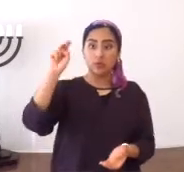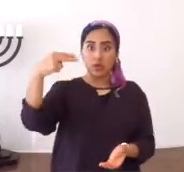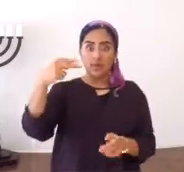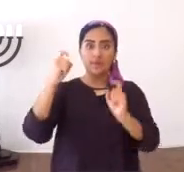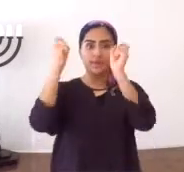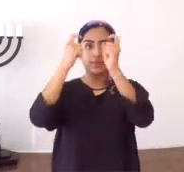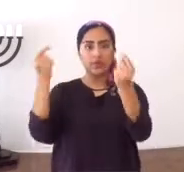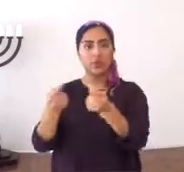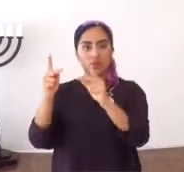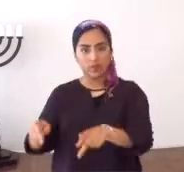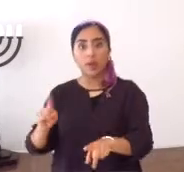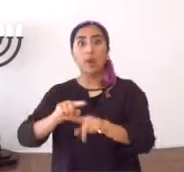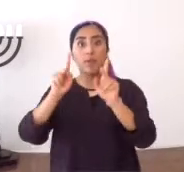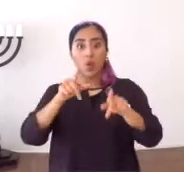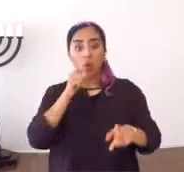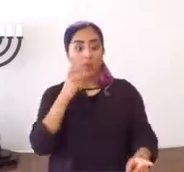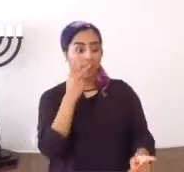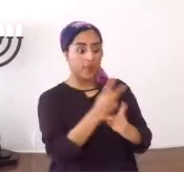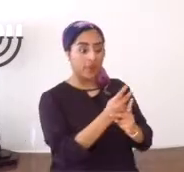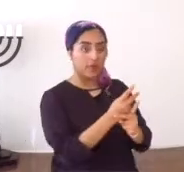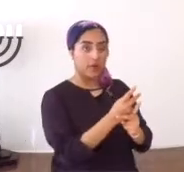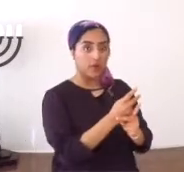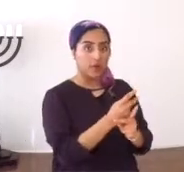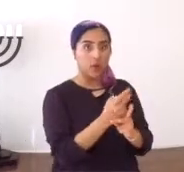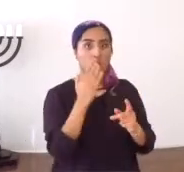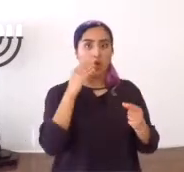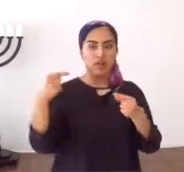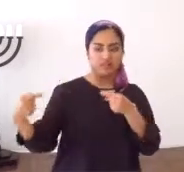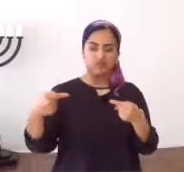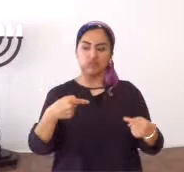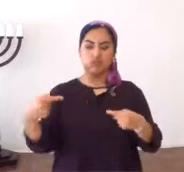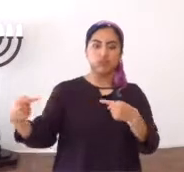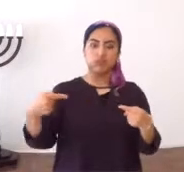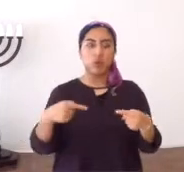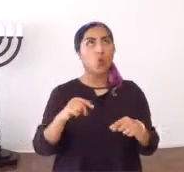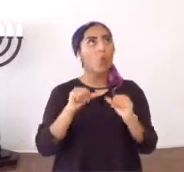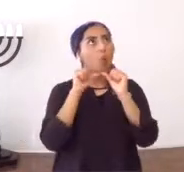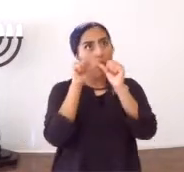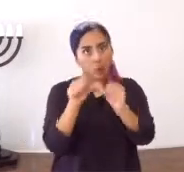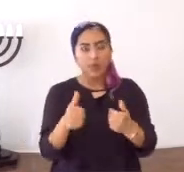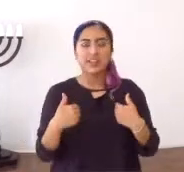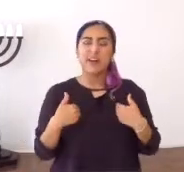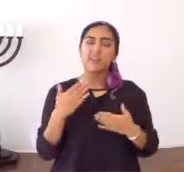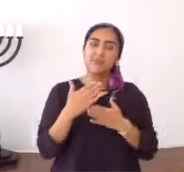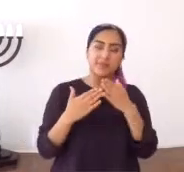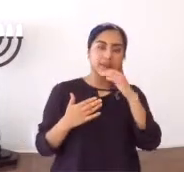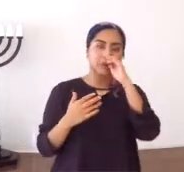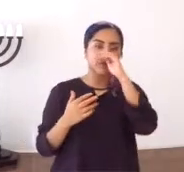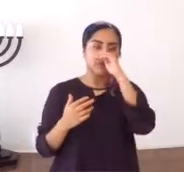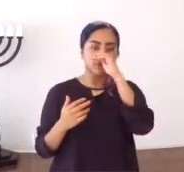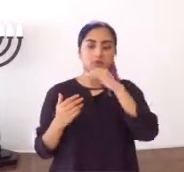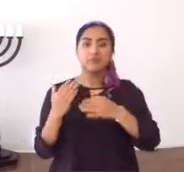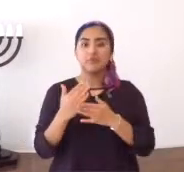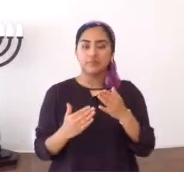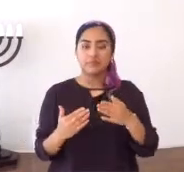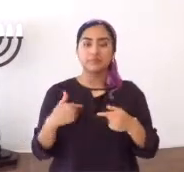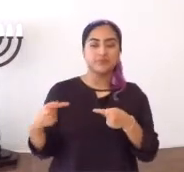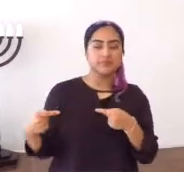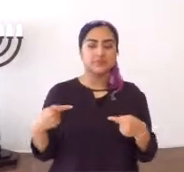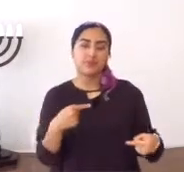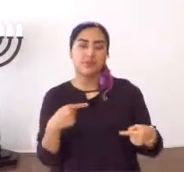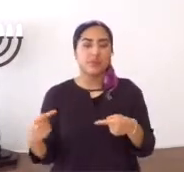los que dejan la Torah, exaltan a los impíos, más los que la guardan, contenderán con ellos, siempre va a haber, cierto,